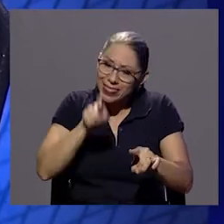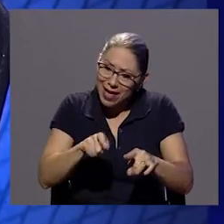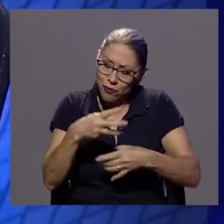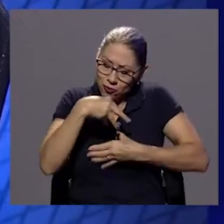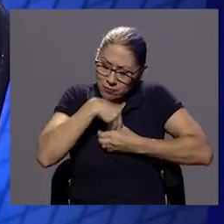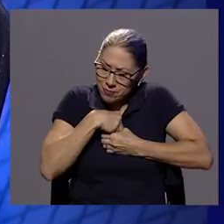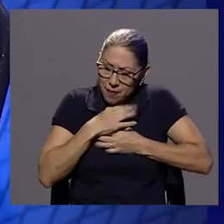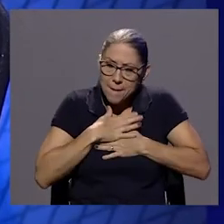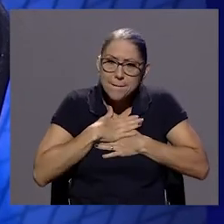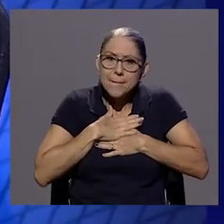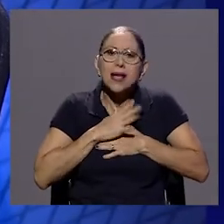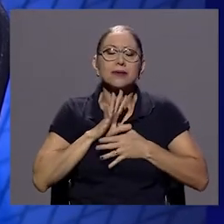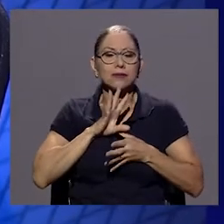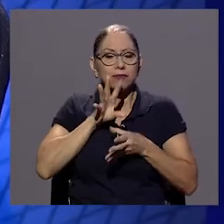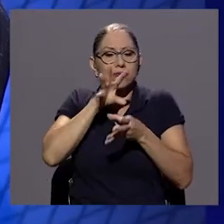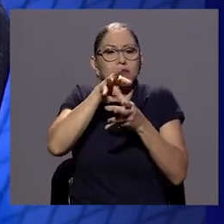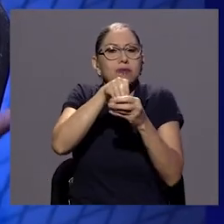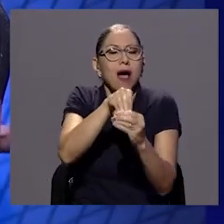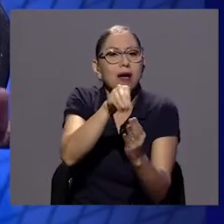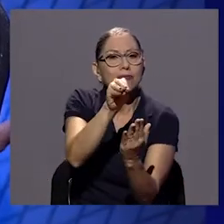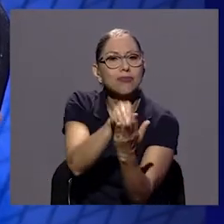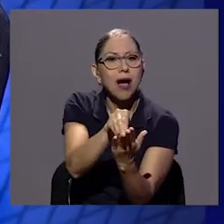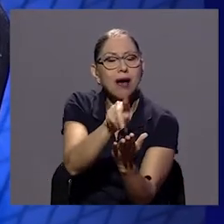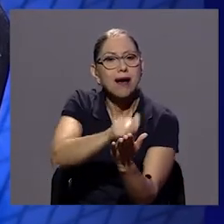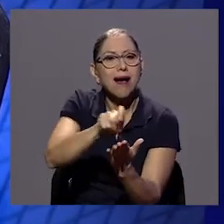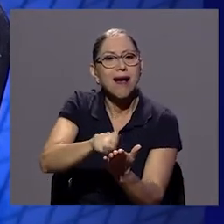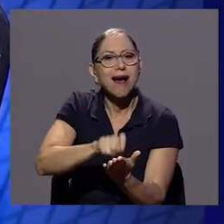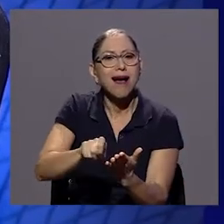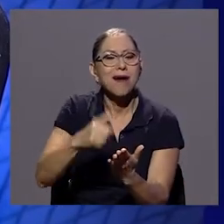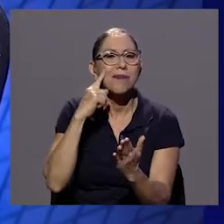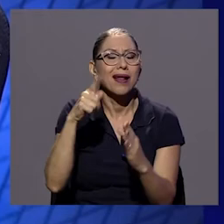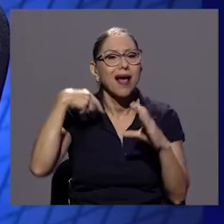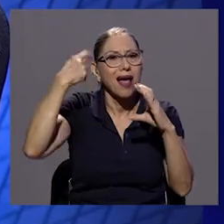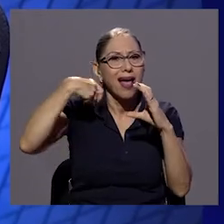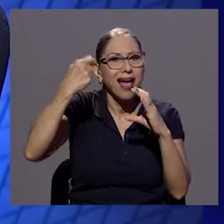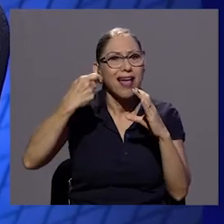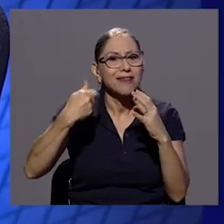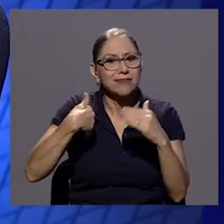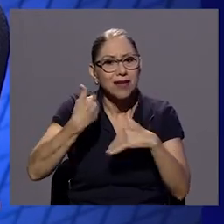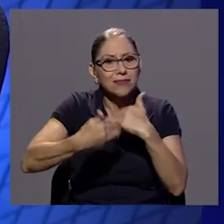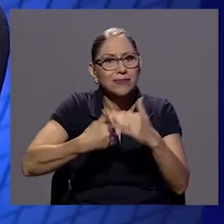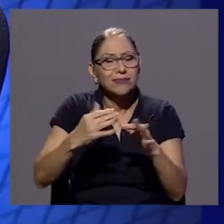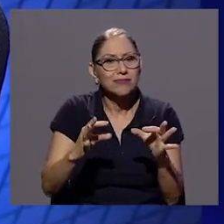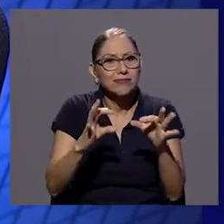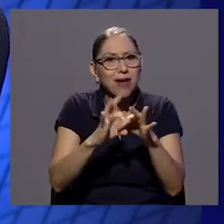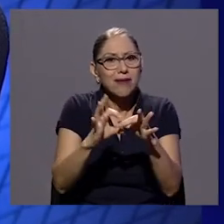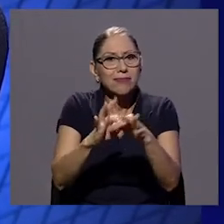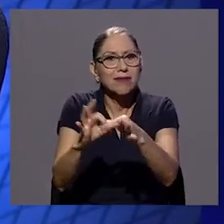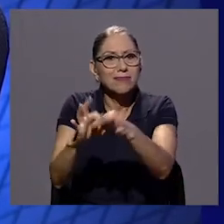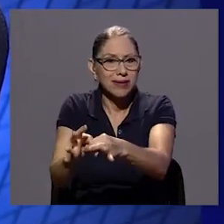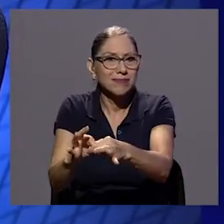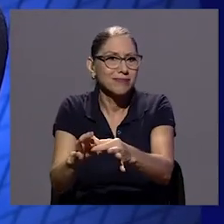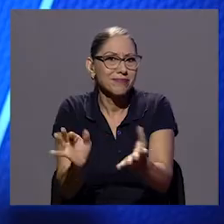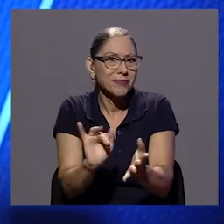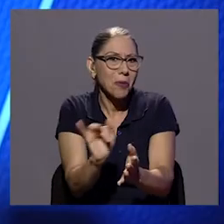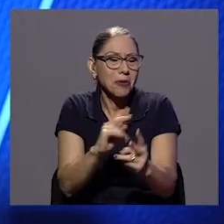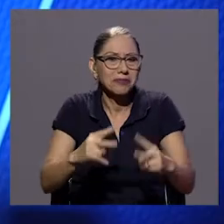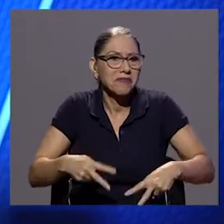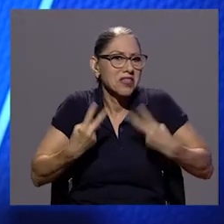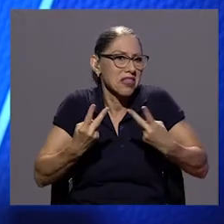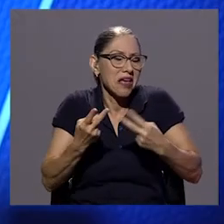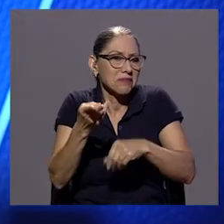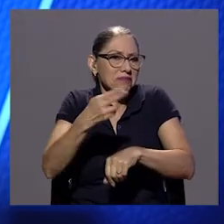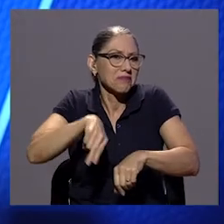las cosas se fueron uniendo por la vida misma ¿no? como se fueron desarrollando los sucesos el proceso